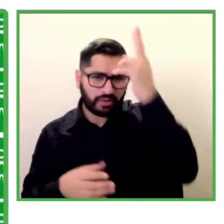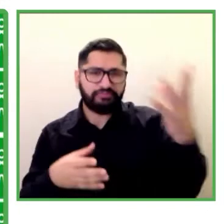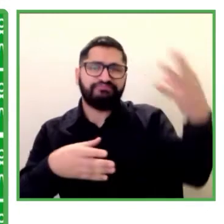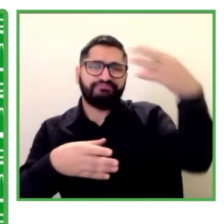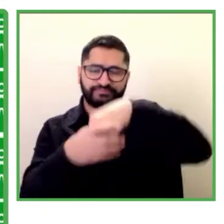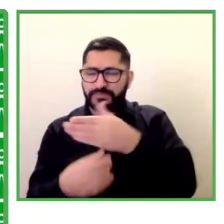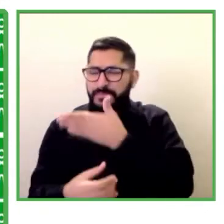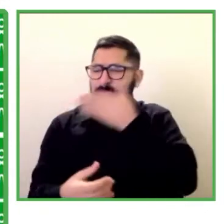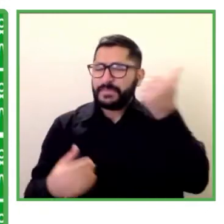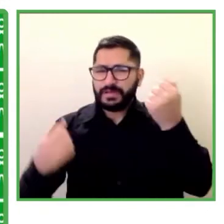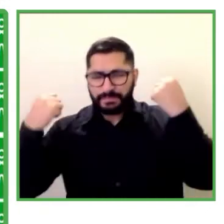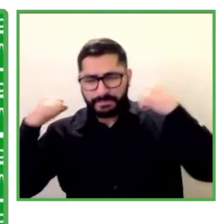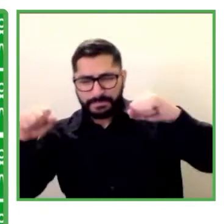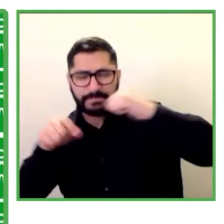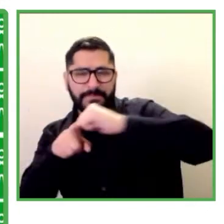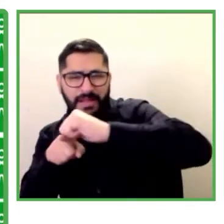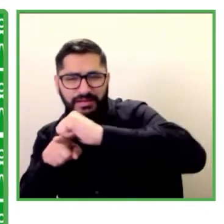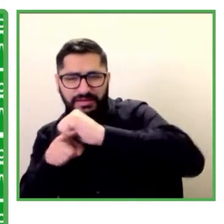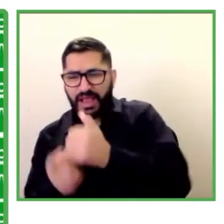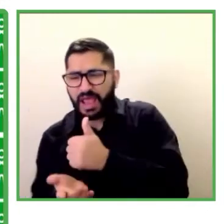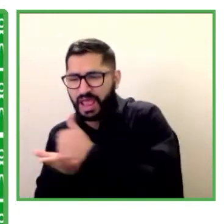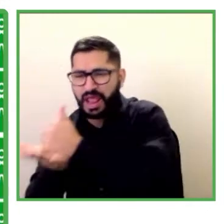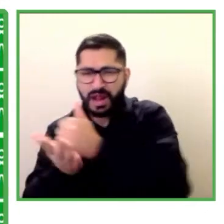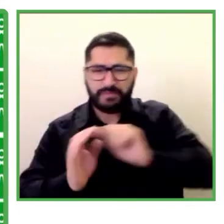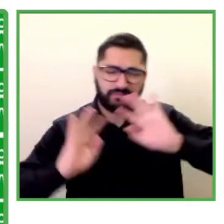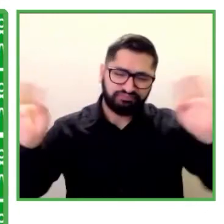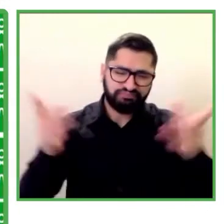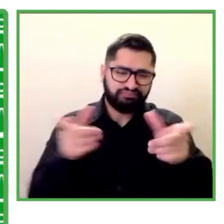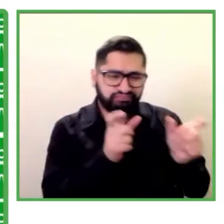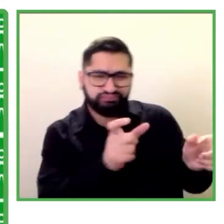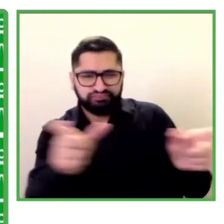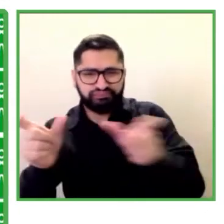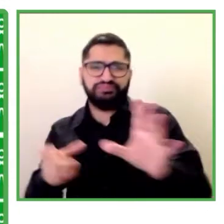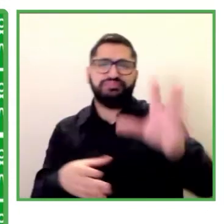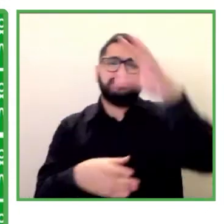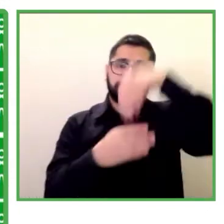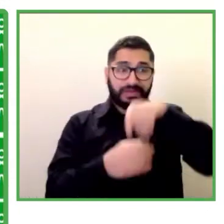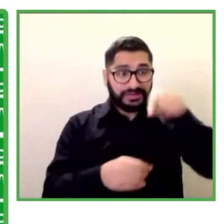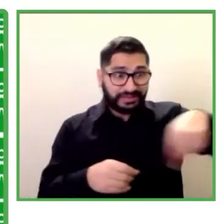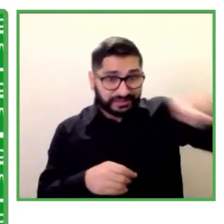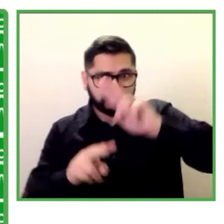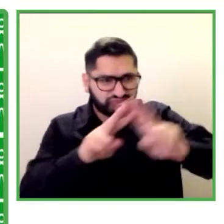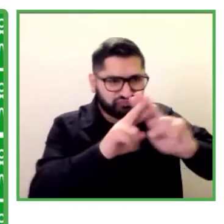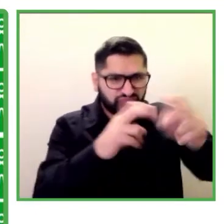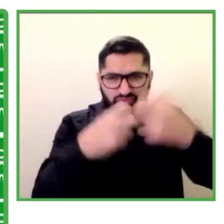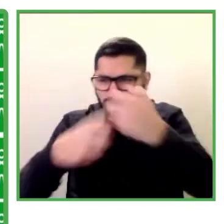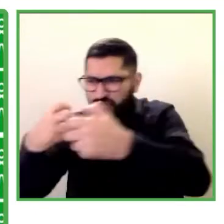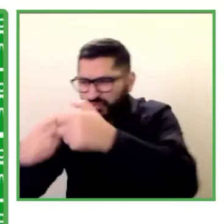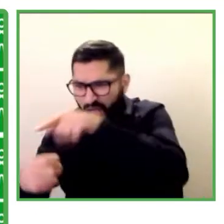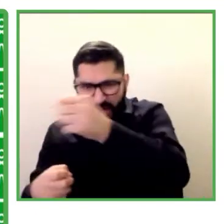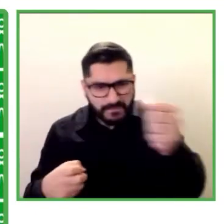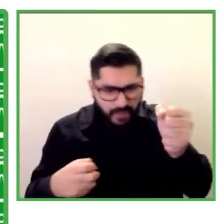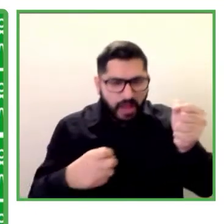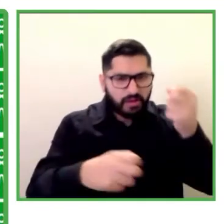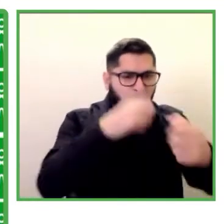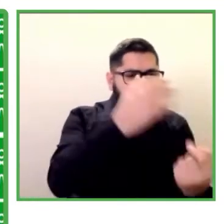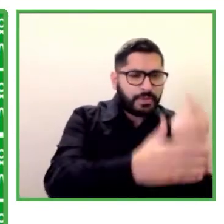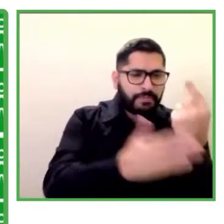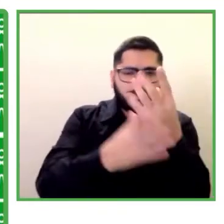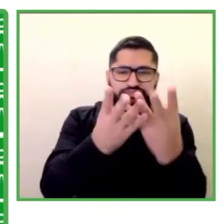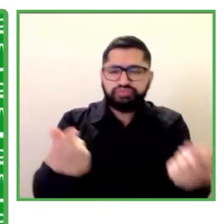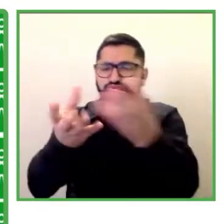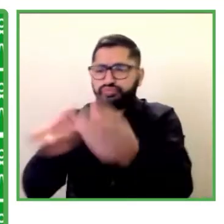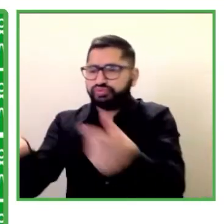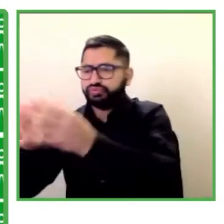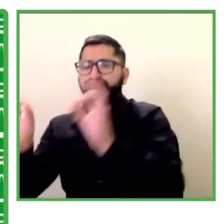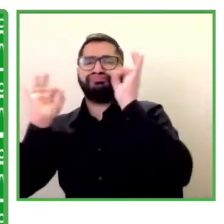determinadas problemáticas, las situaciones que se van planteando a lo largo de la adaptación y a lo largo del proceso cultural de